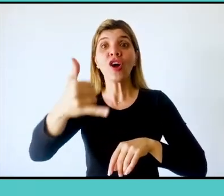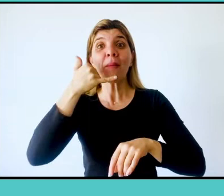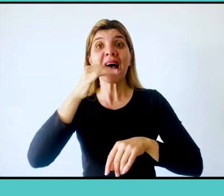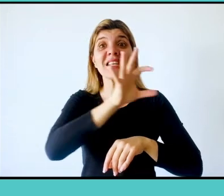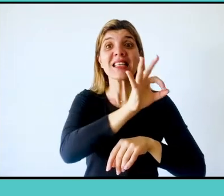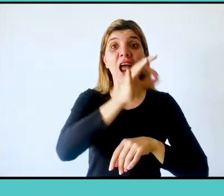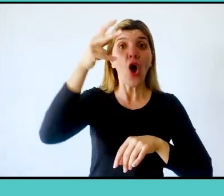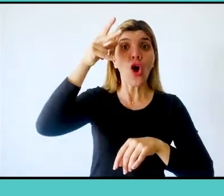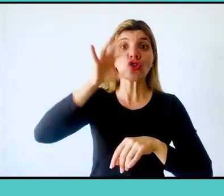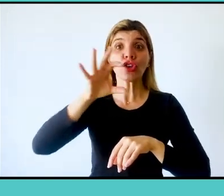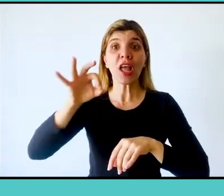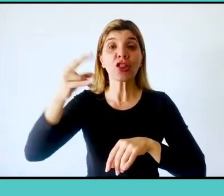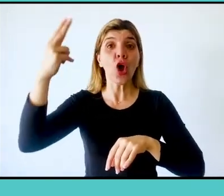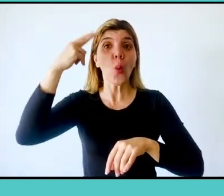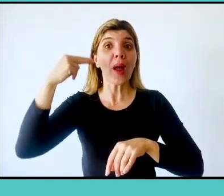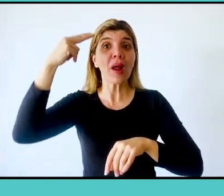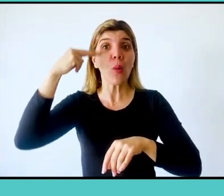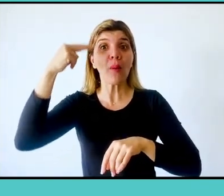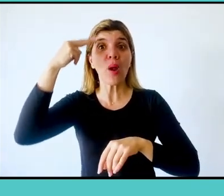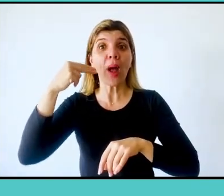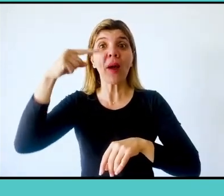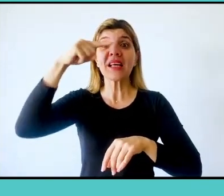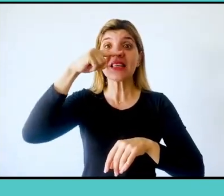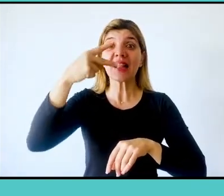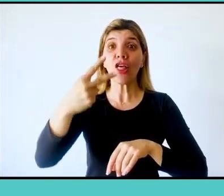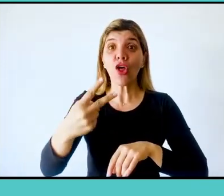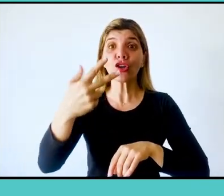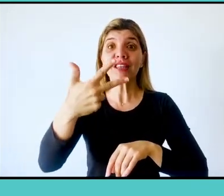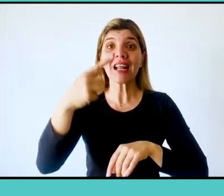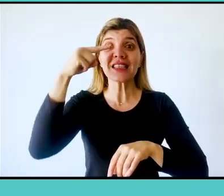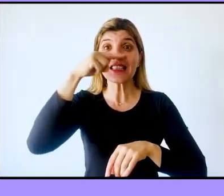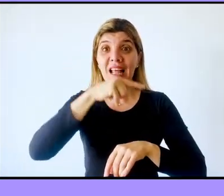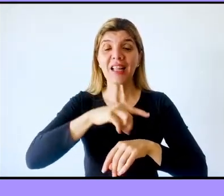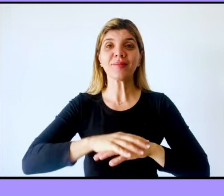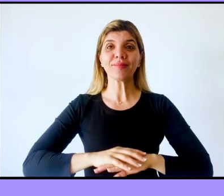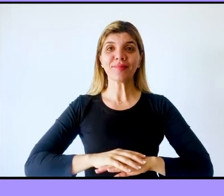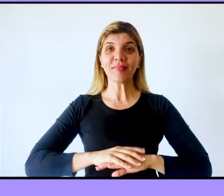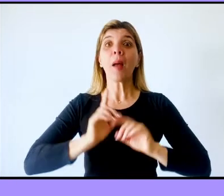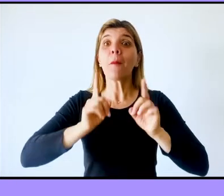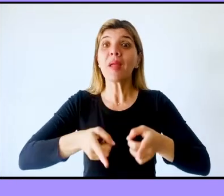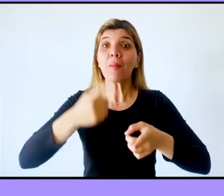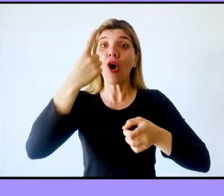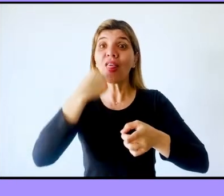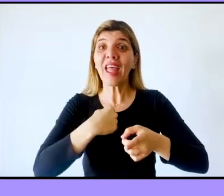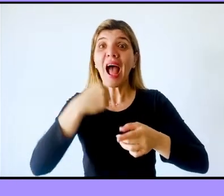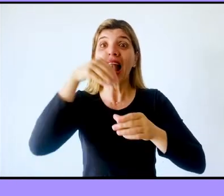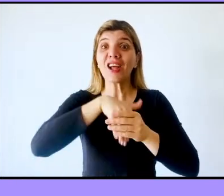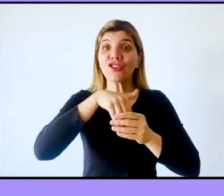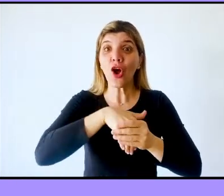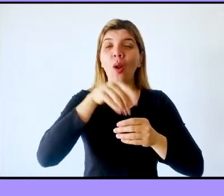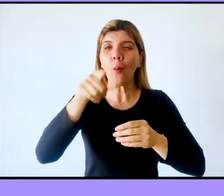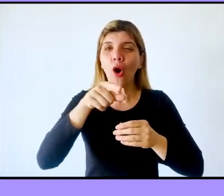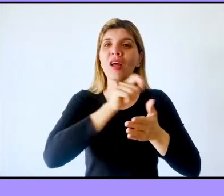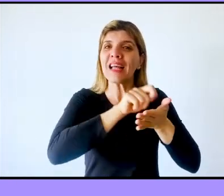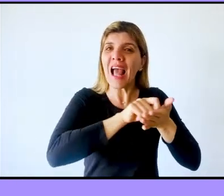0800-999-7237. El día de la elección, tené a mano la